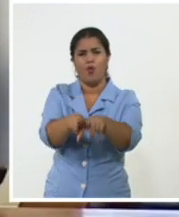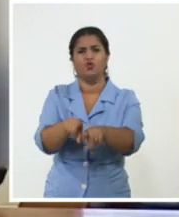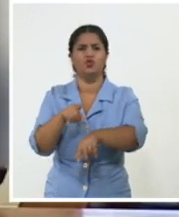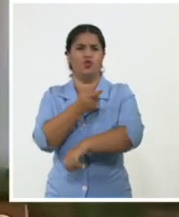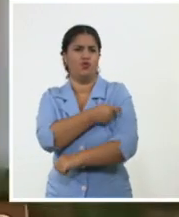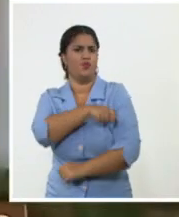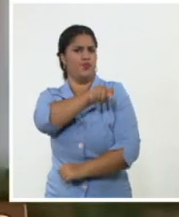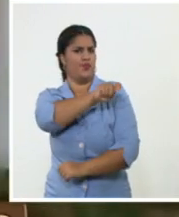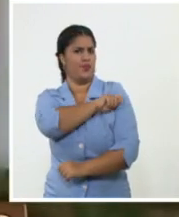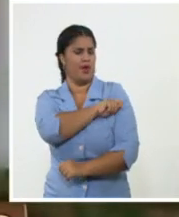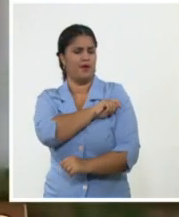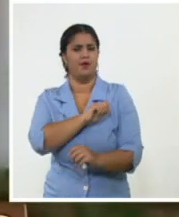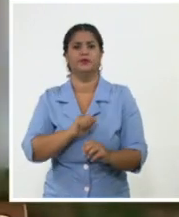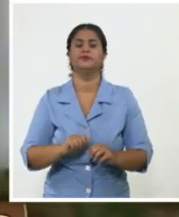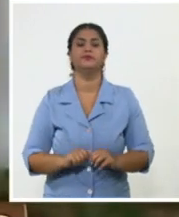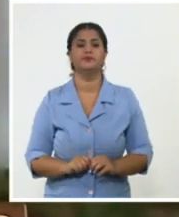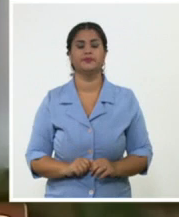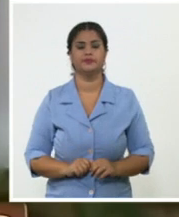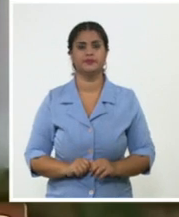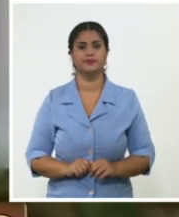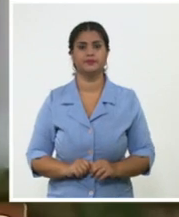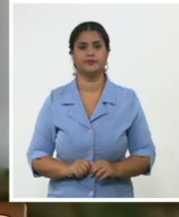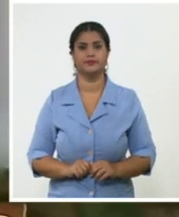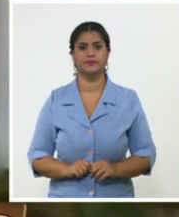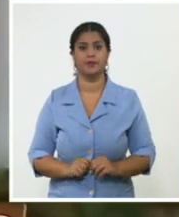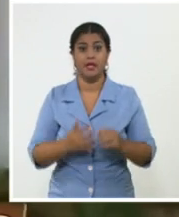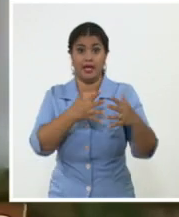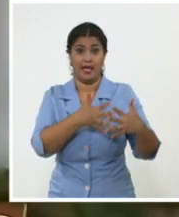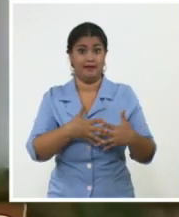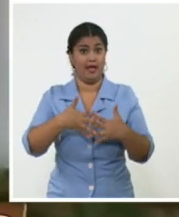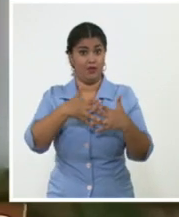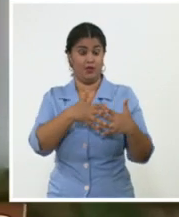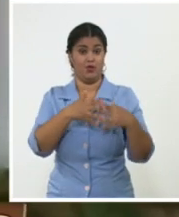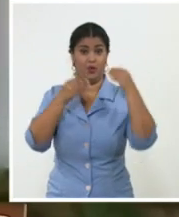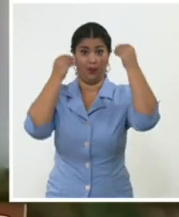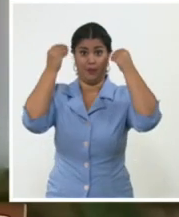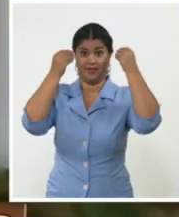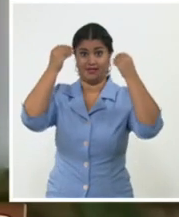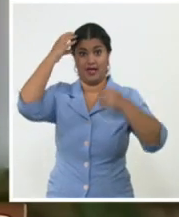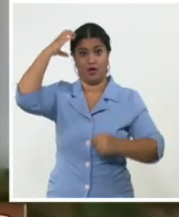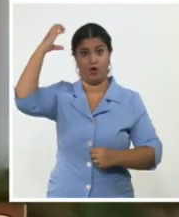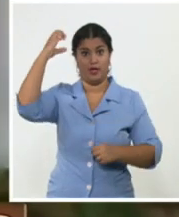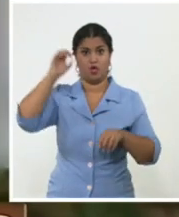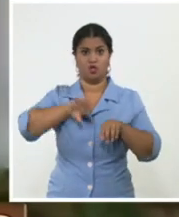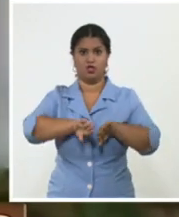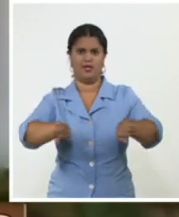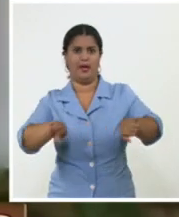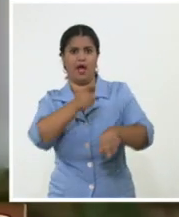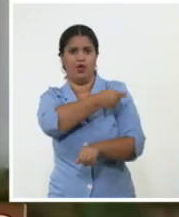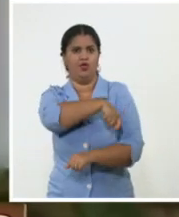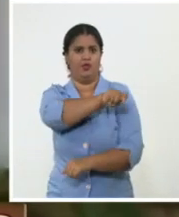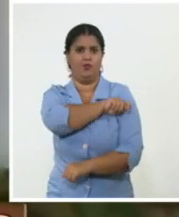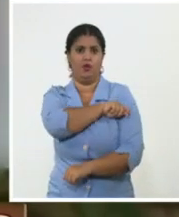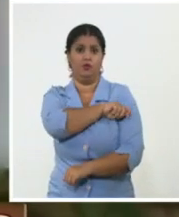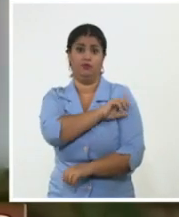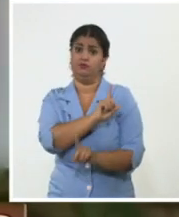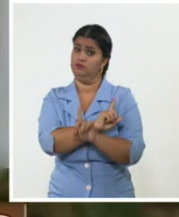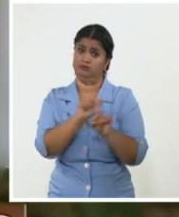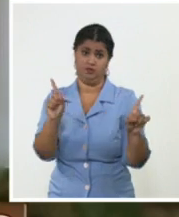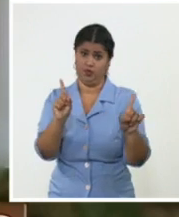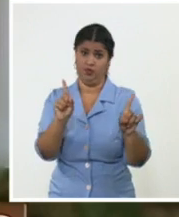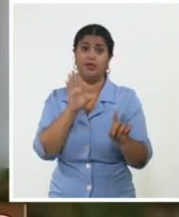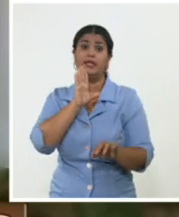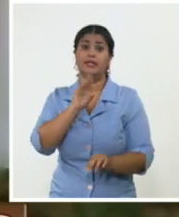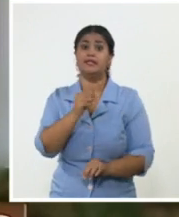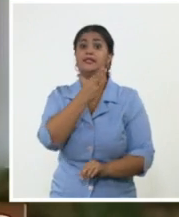fallido, un gobierno que no podía junto a su pueblo sobrepasar esta situación. Pero como decía José Martí, no hay